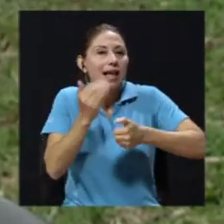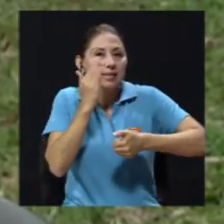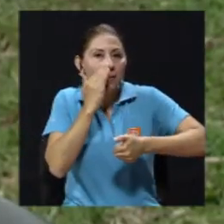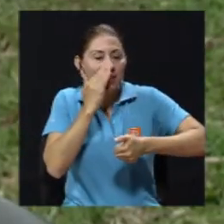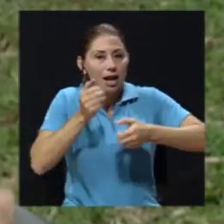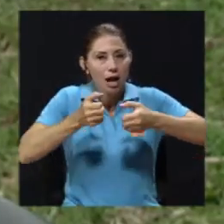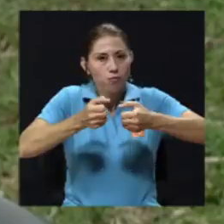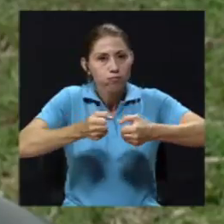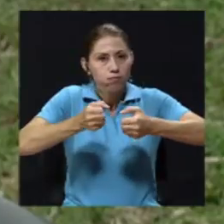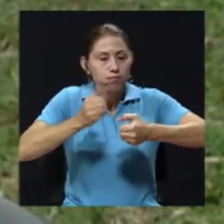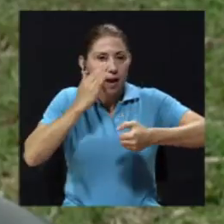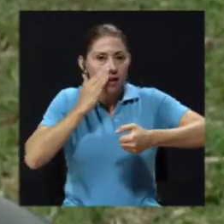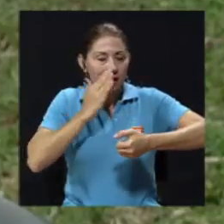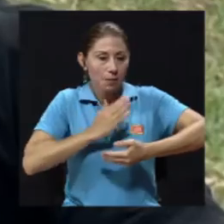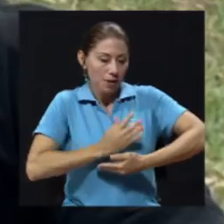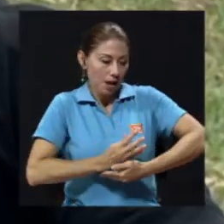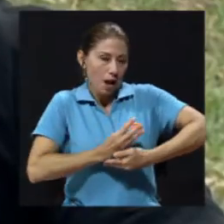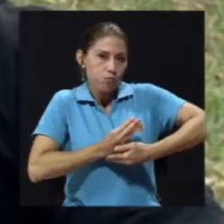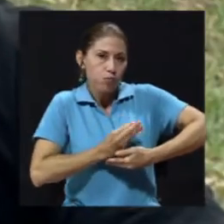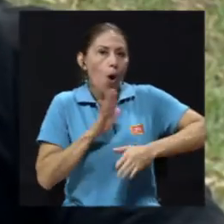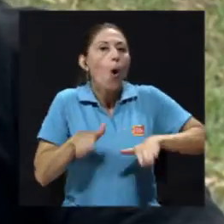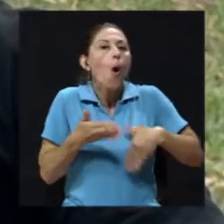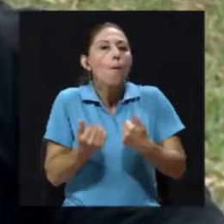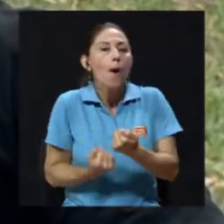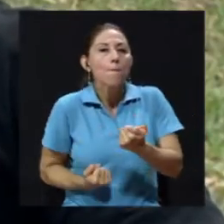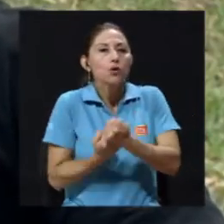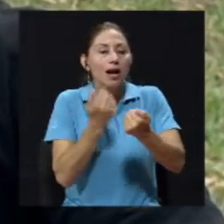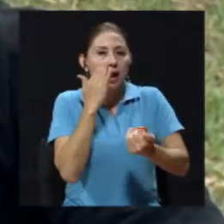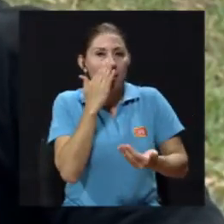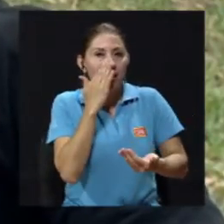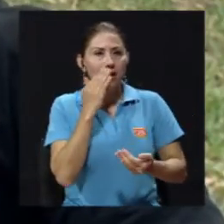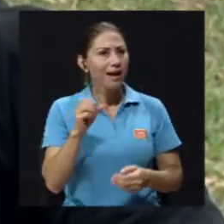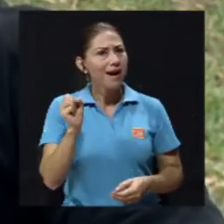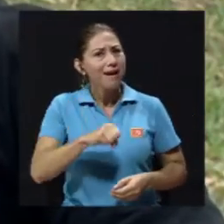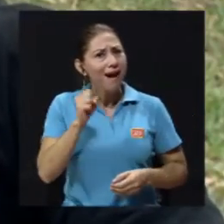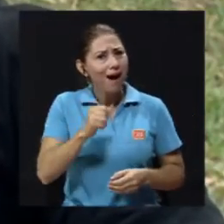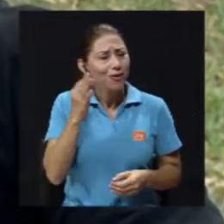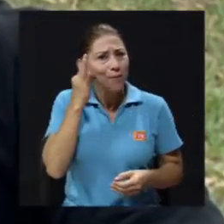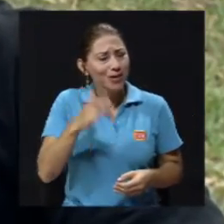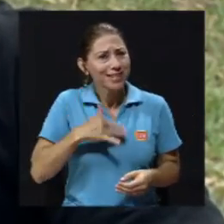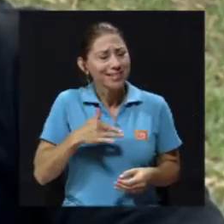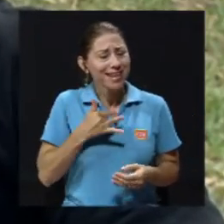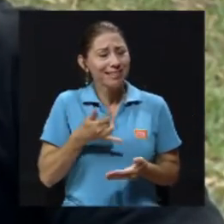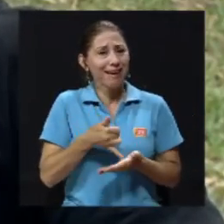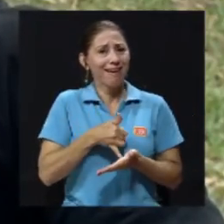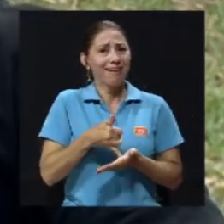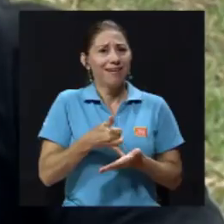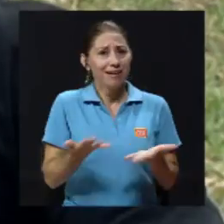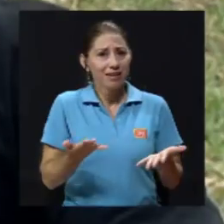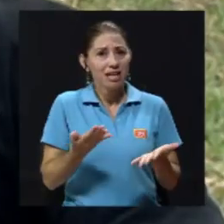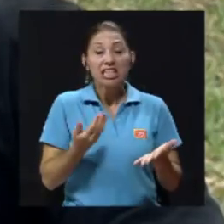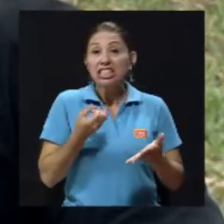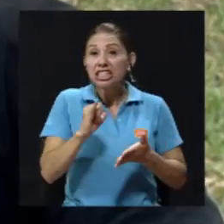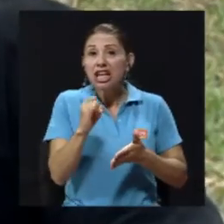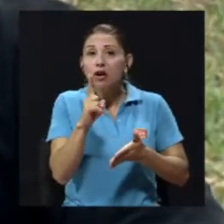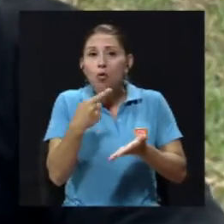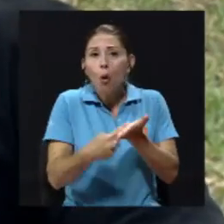lactancia materna y cómo pueden apoyar a la madre. Claro, y está en un momento de mucha vulnerabilidad, donde cualquier tipo de comentario negativo,